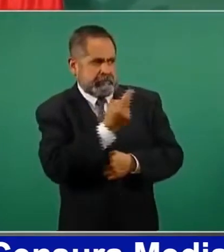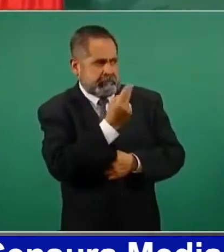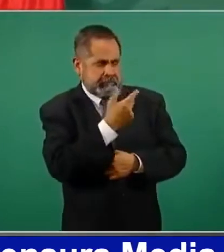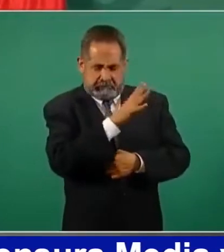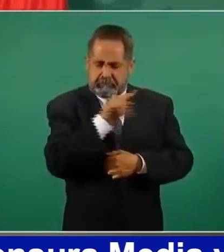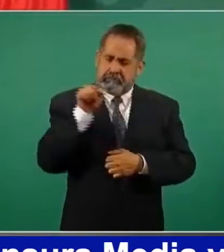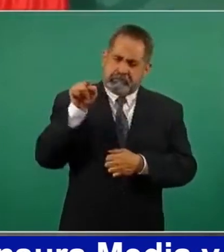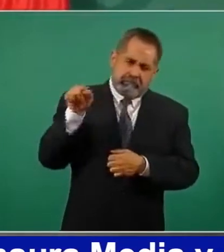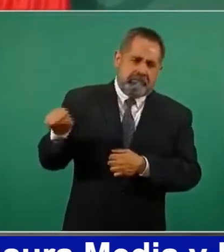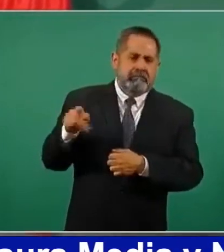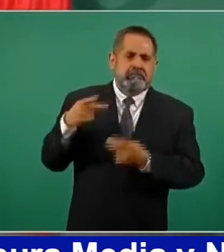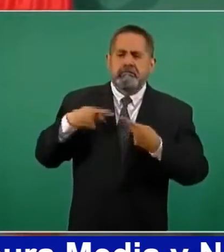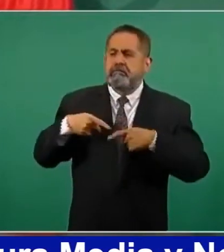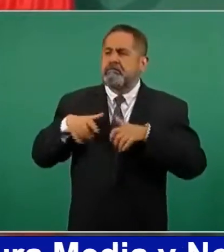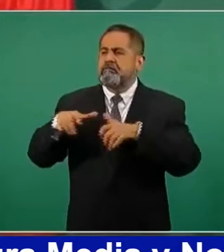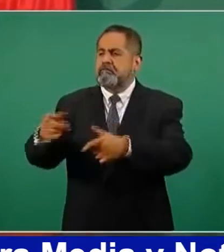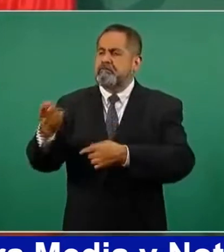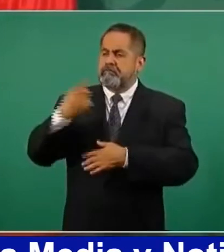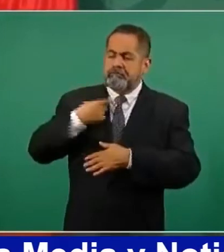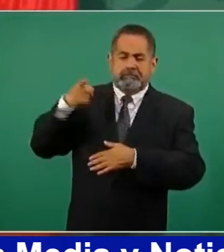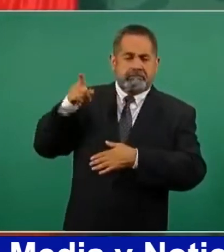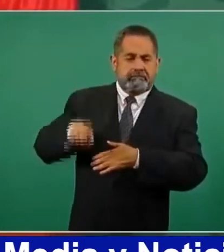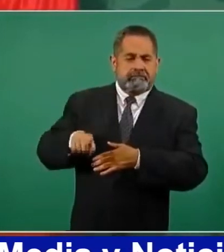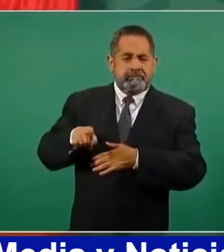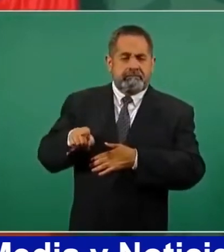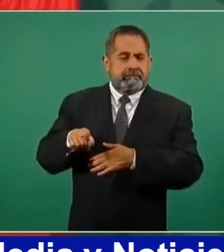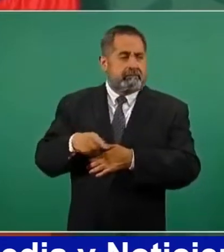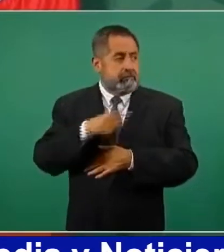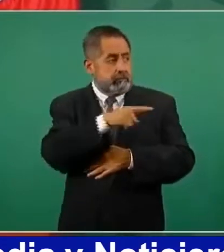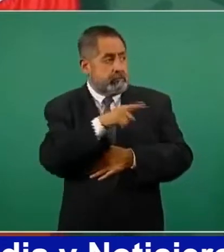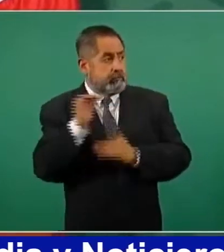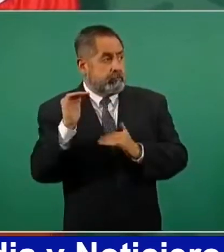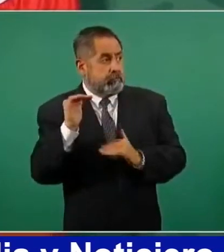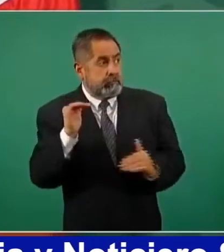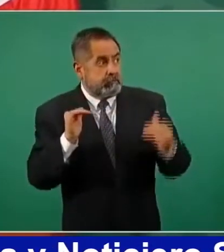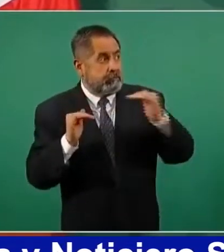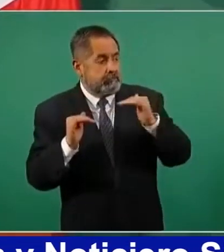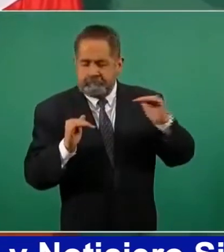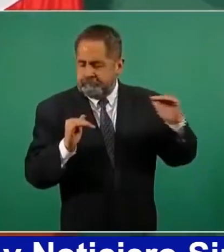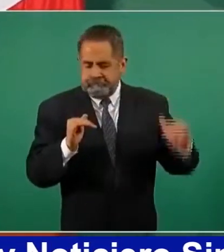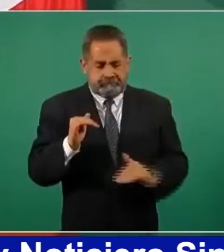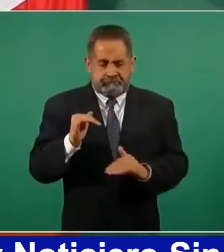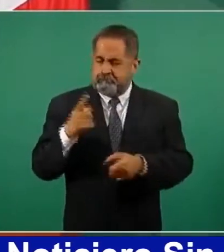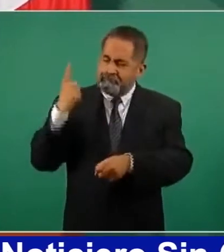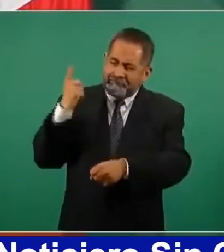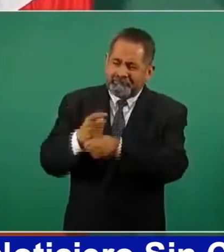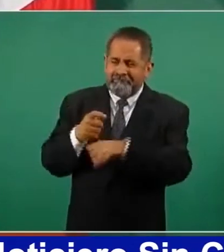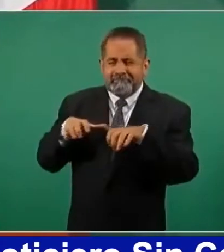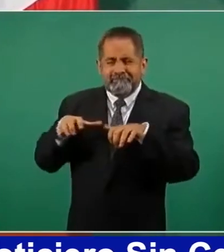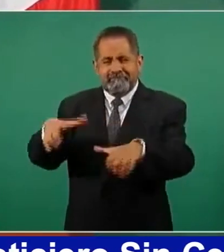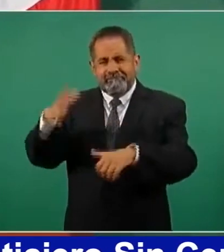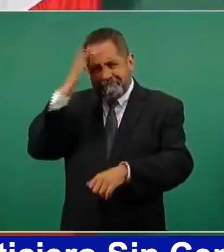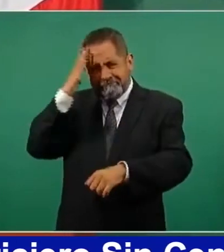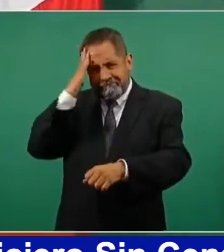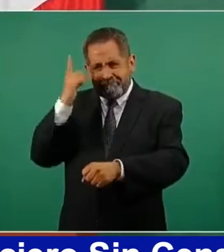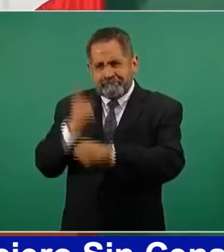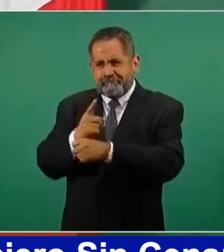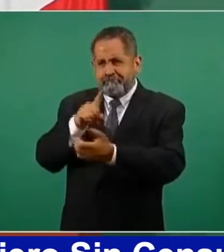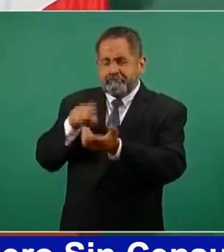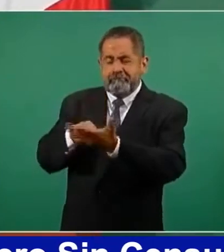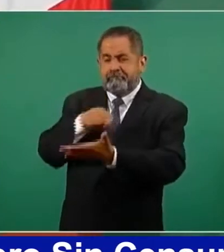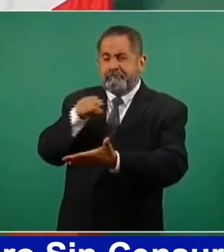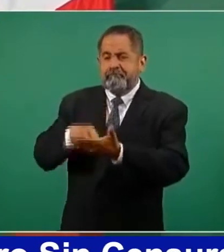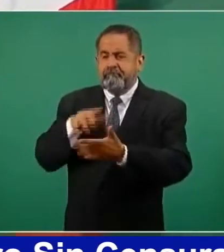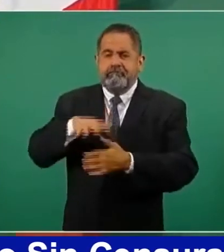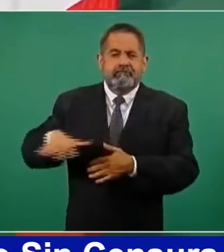que pueda estar por encima del interés general, del interés superior, del